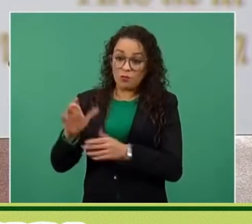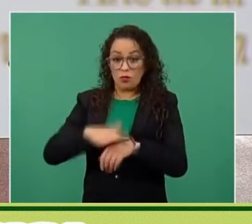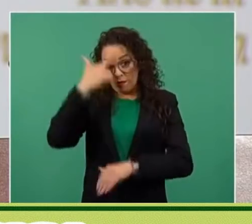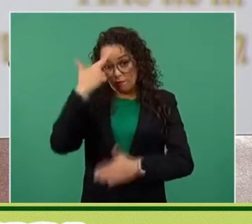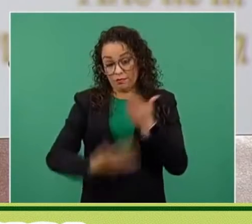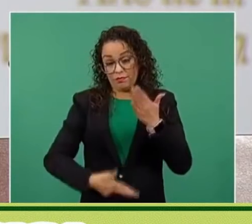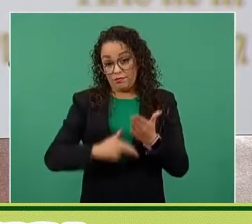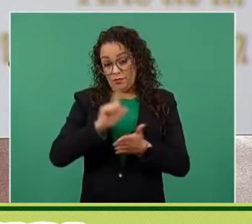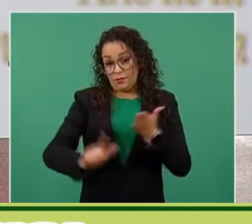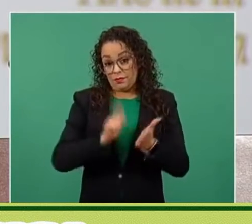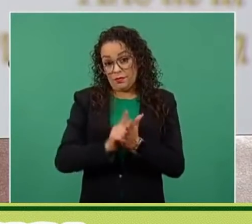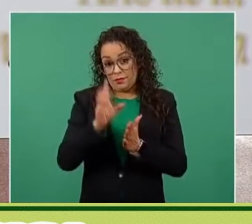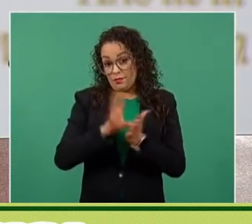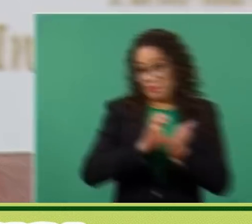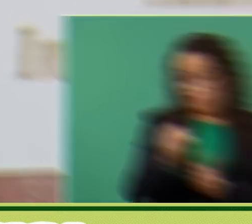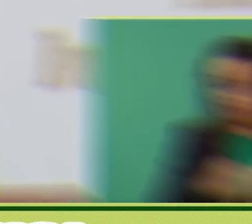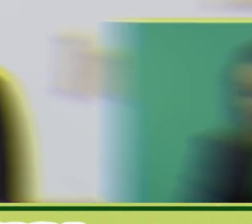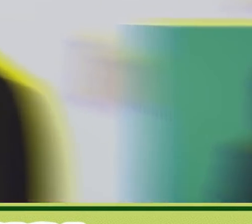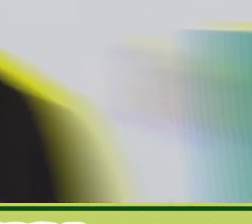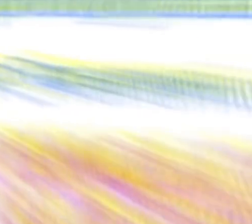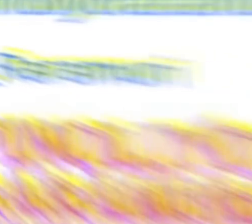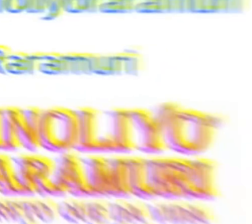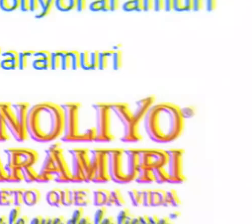es hasta pecado.